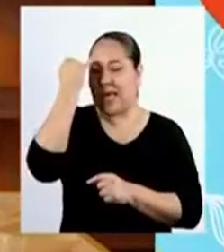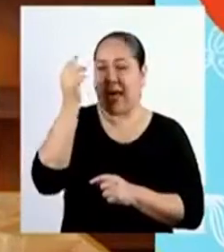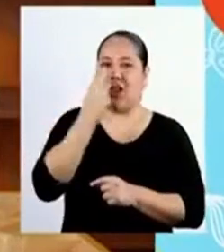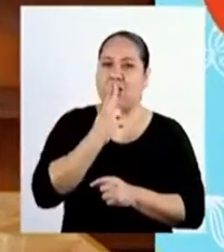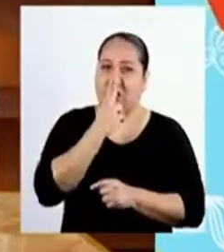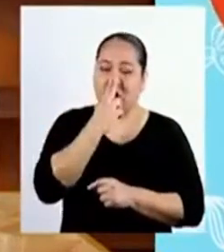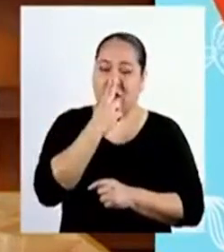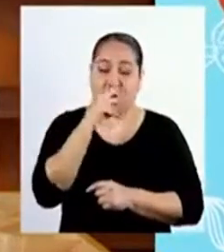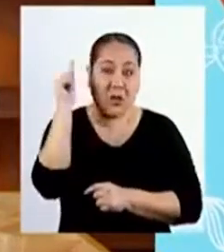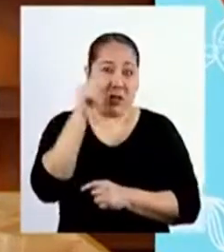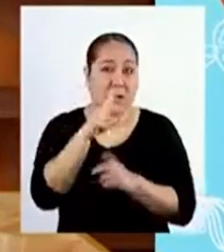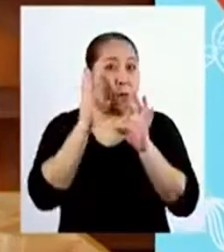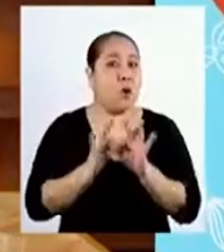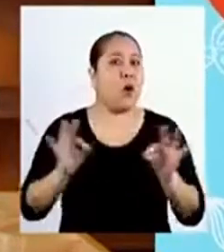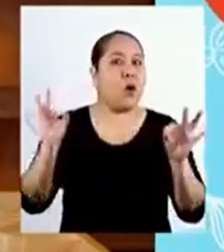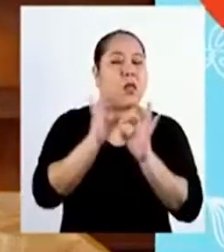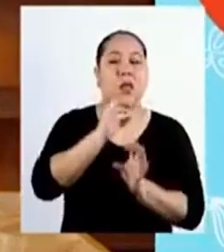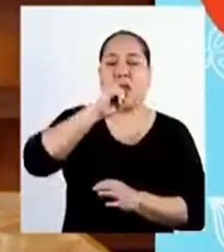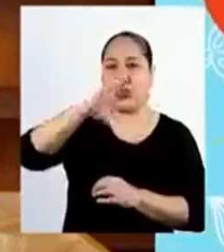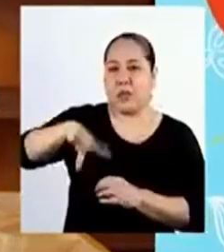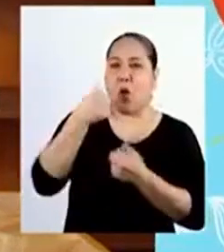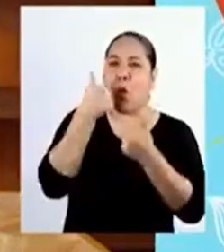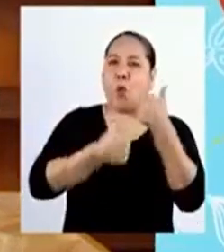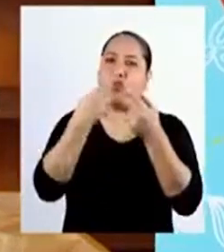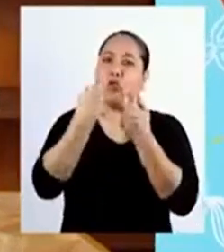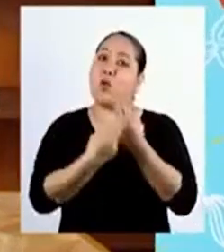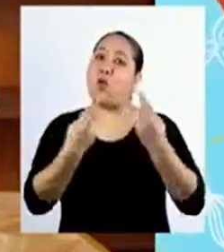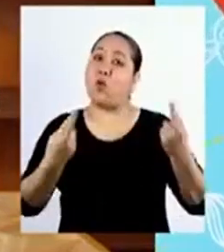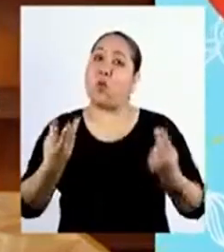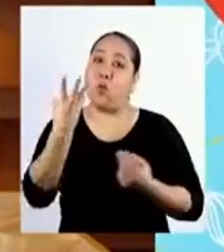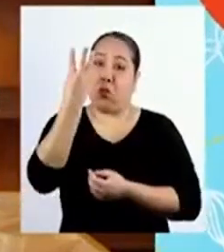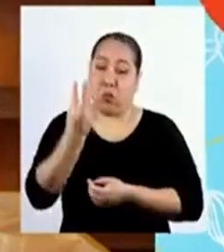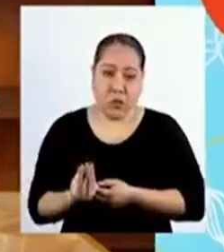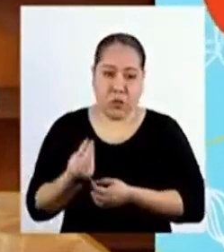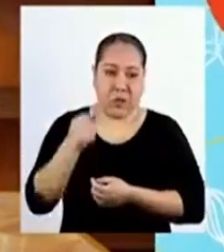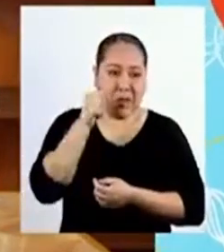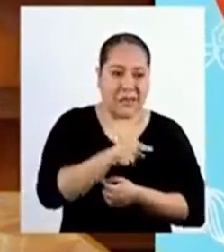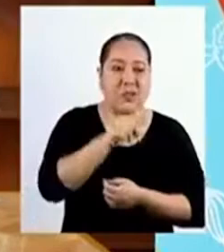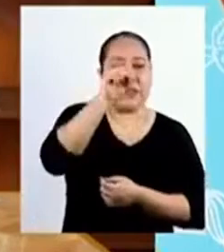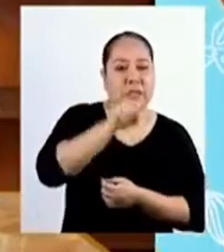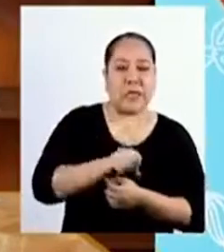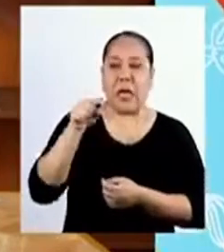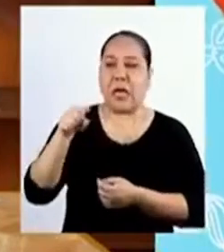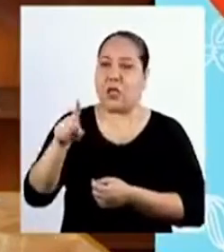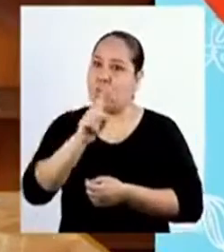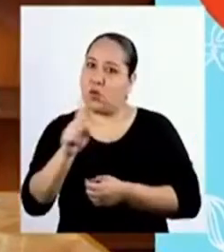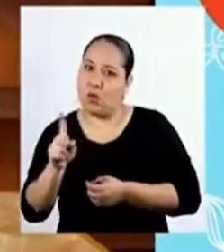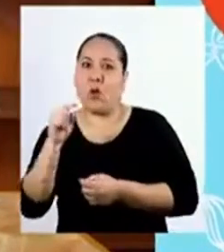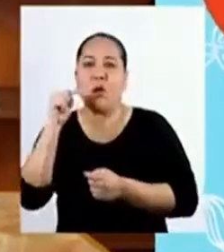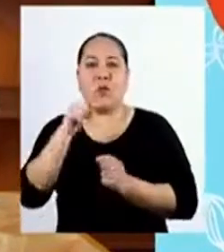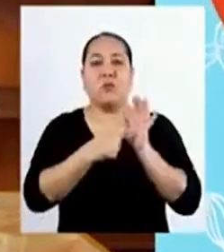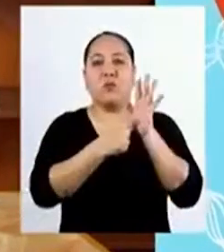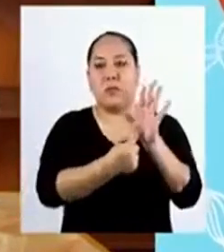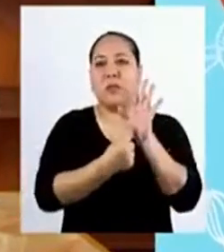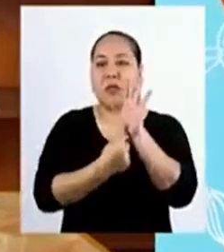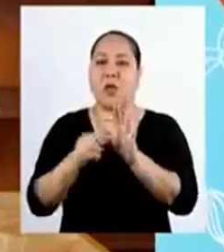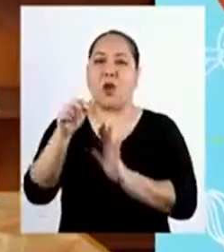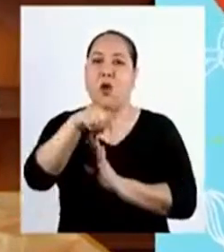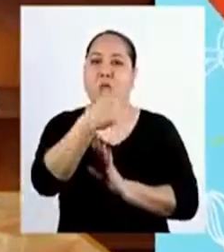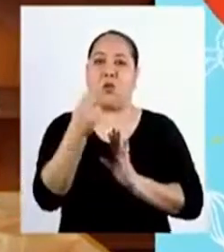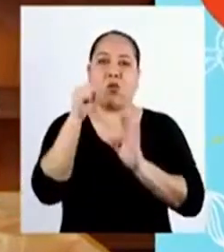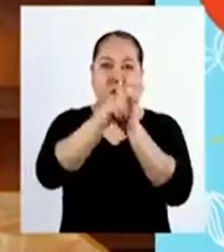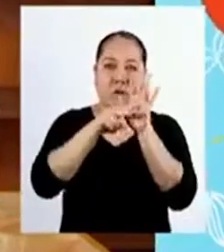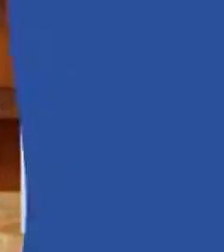Es importante distinguir los recursos que son escasos de los que no lo son Para ese fin, quiero presentar el